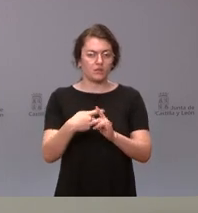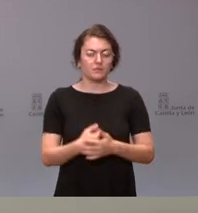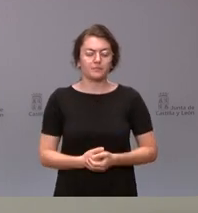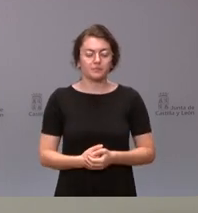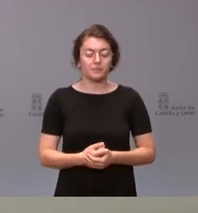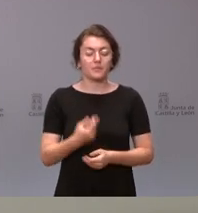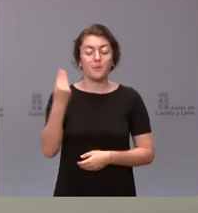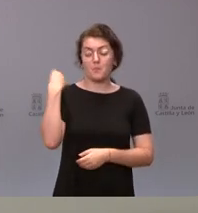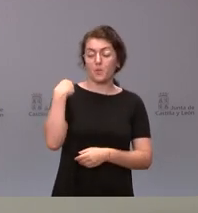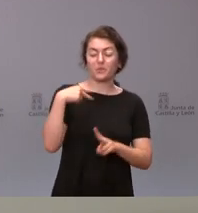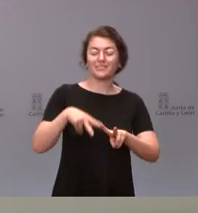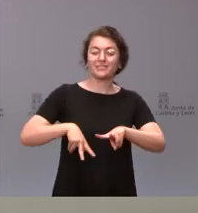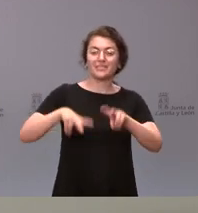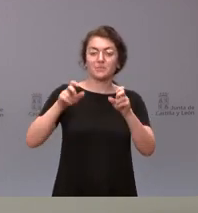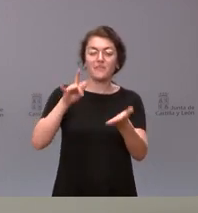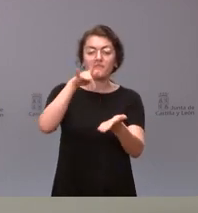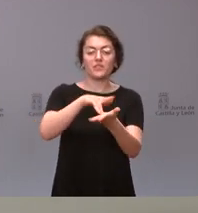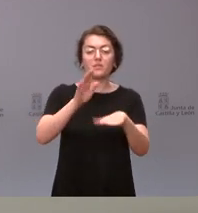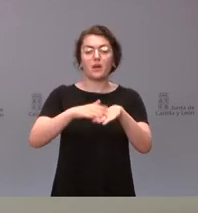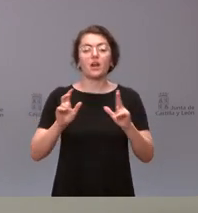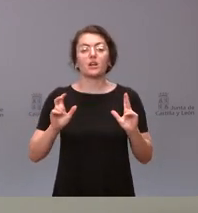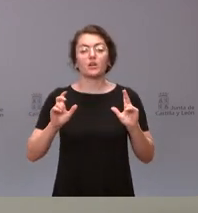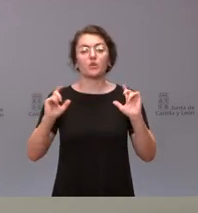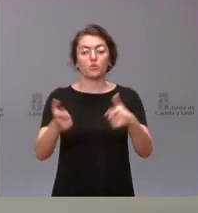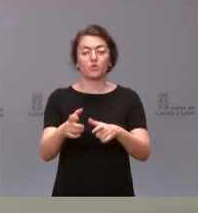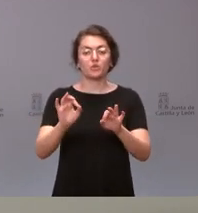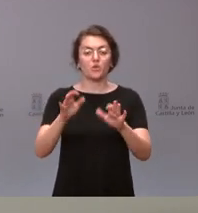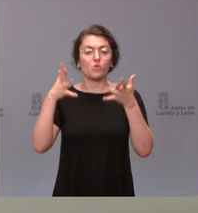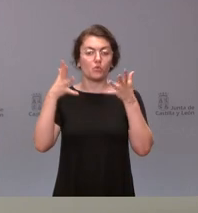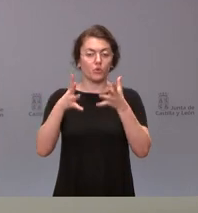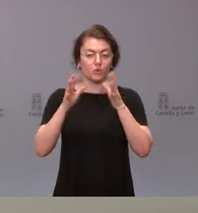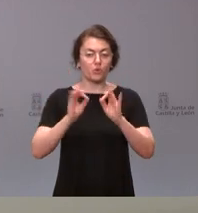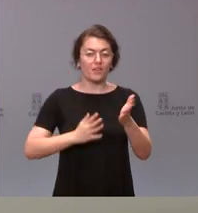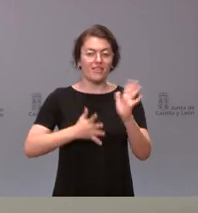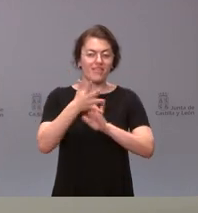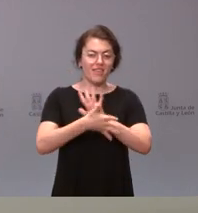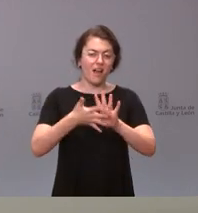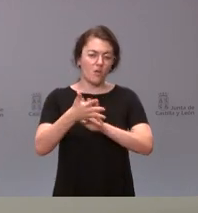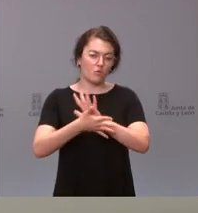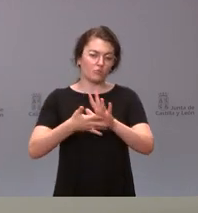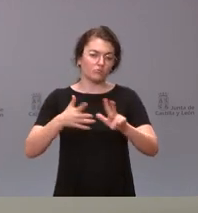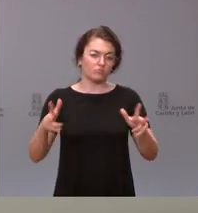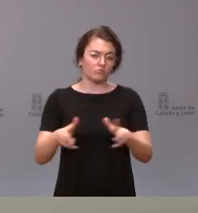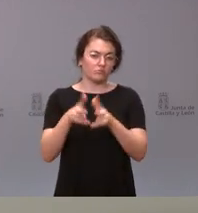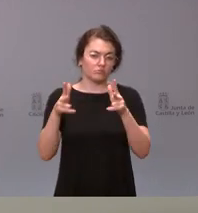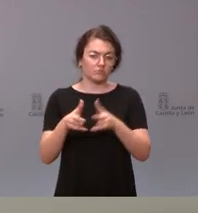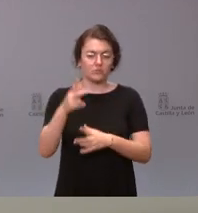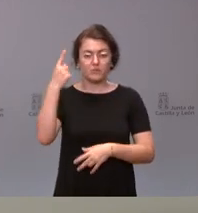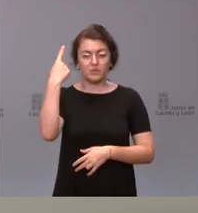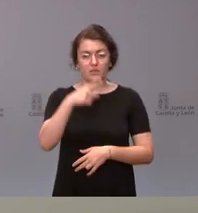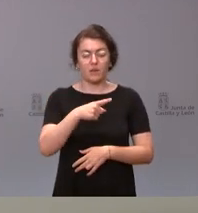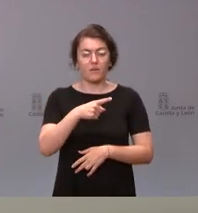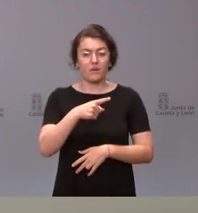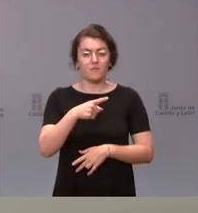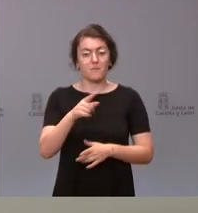la fecha para la reunión del Consejo del Diálogo Social. El presidente de la Junta ha ofrecido esta fecha.